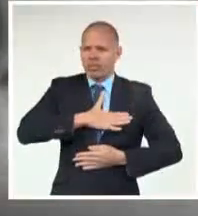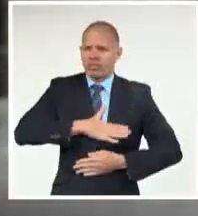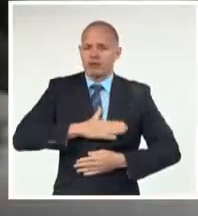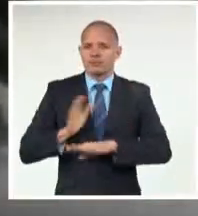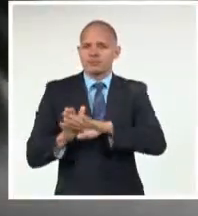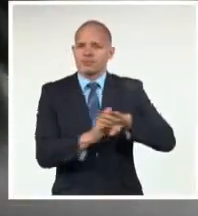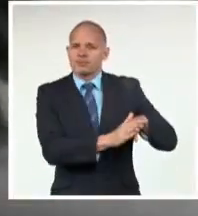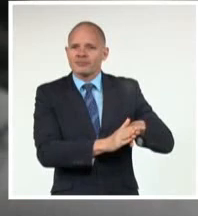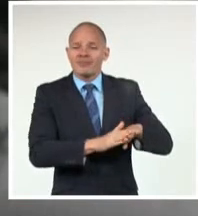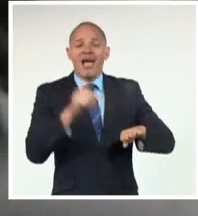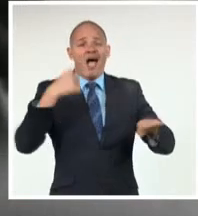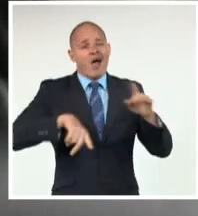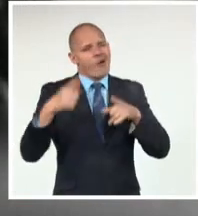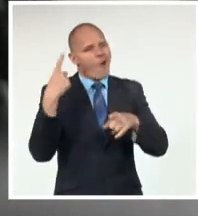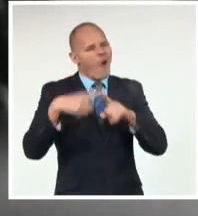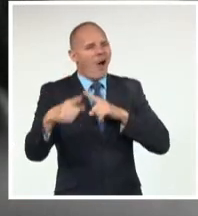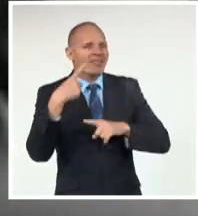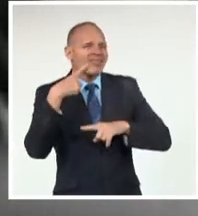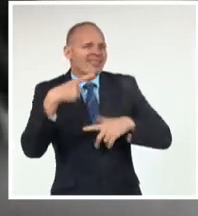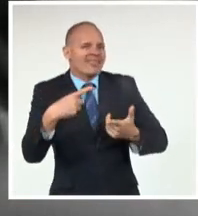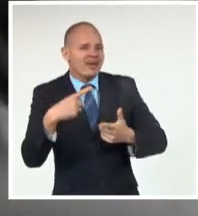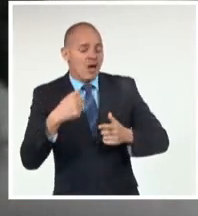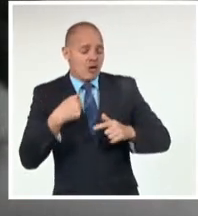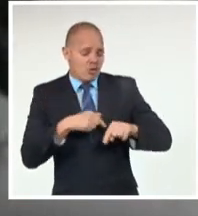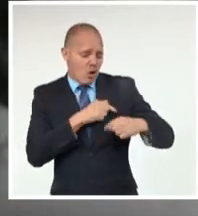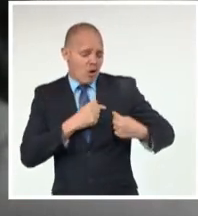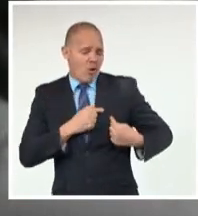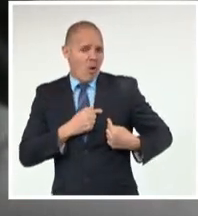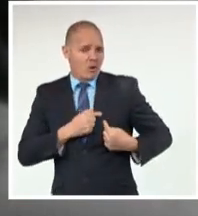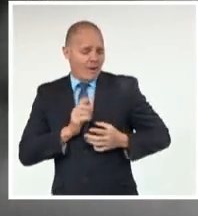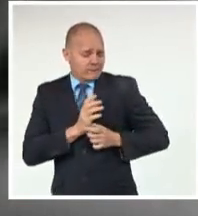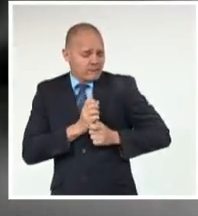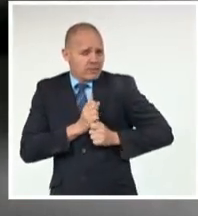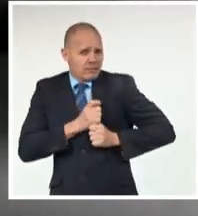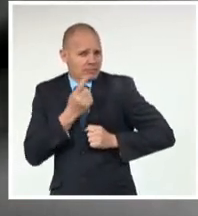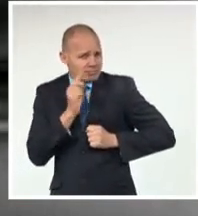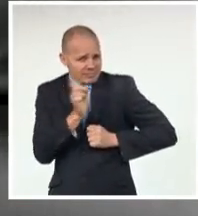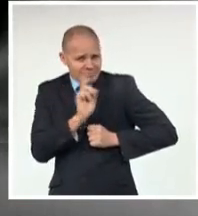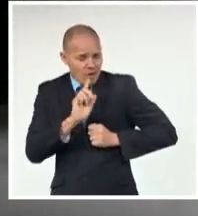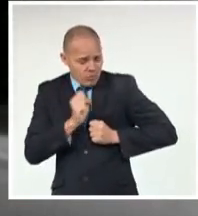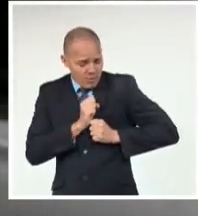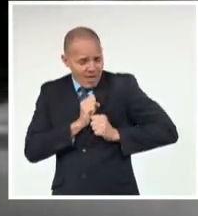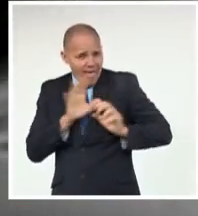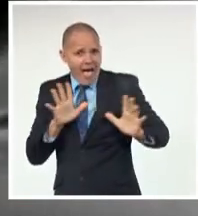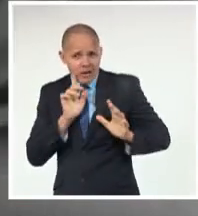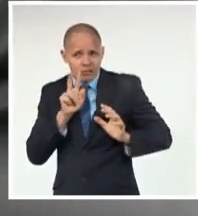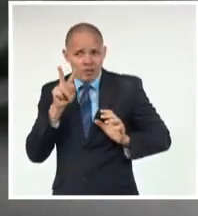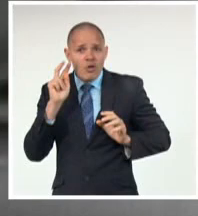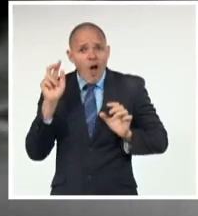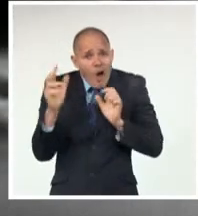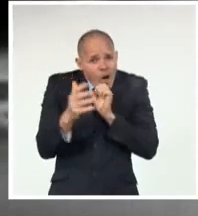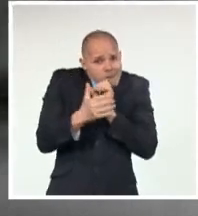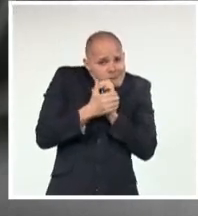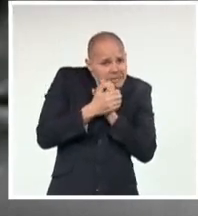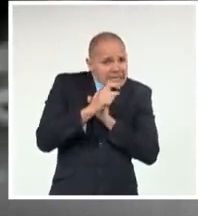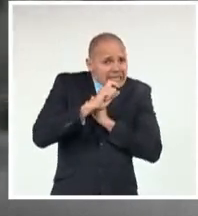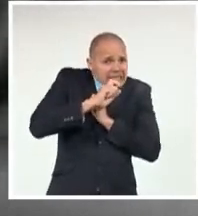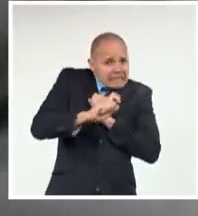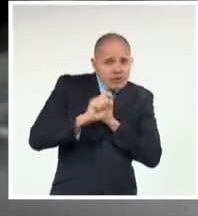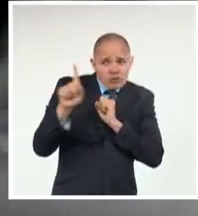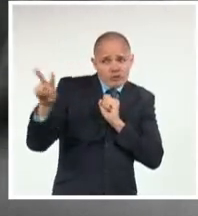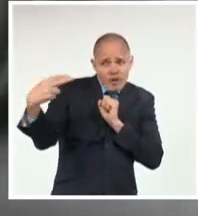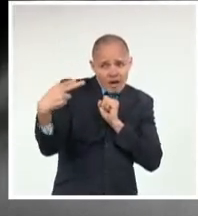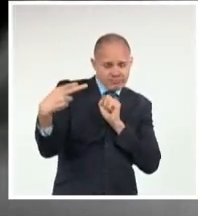Ya no el misterio Ya el misterio Se me vuelve Quise esconder mi alma